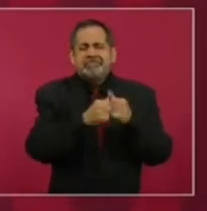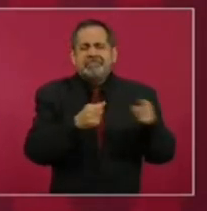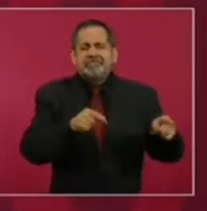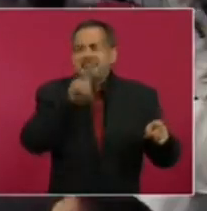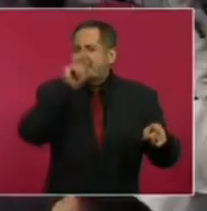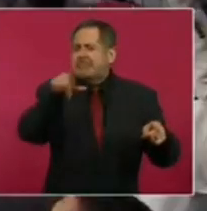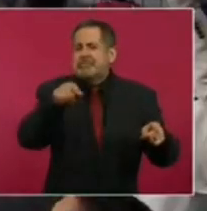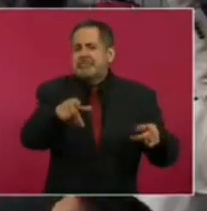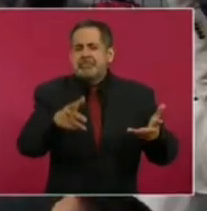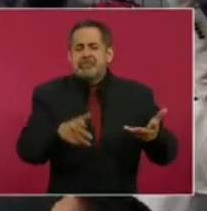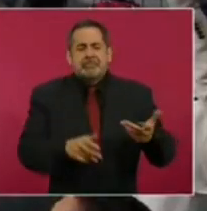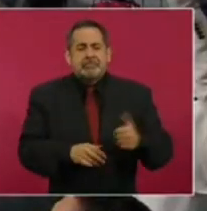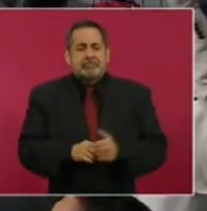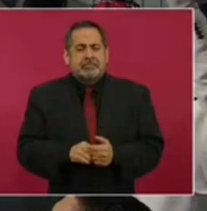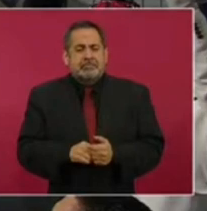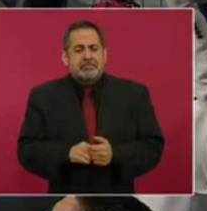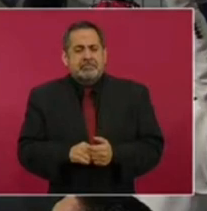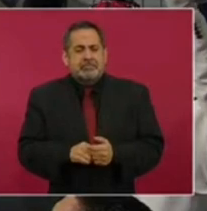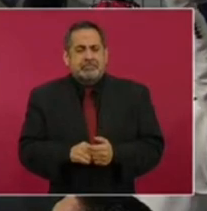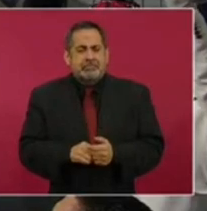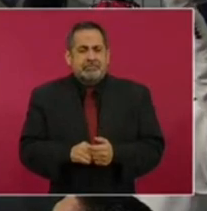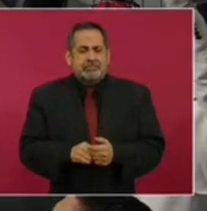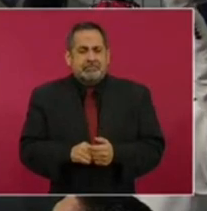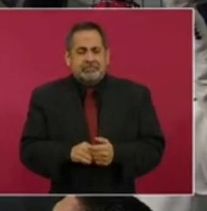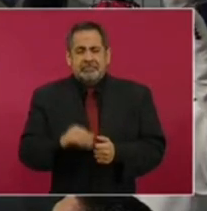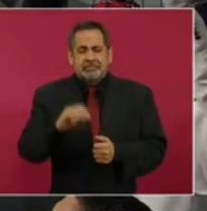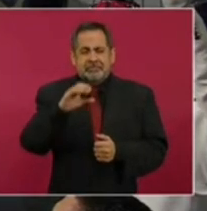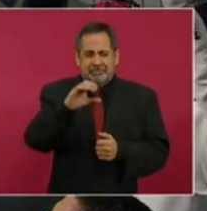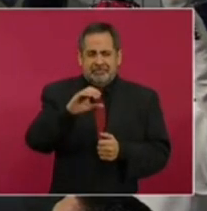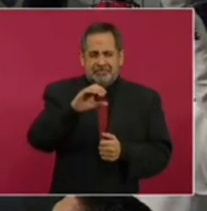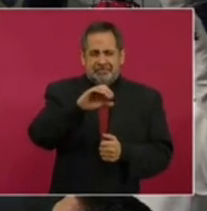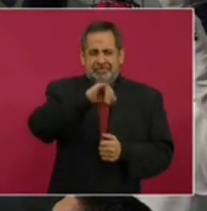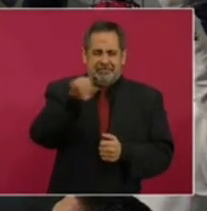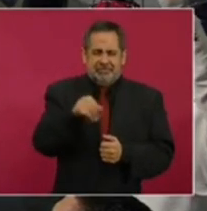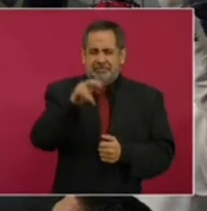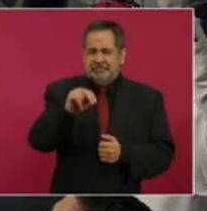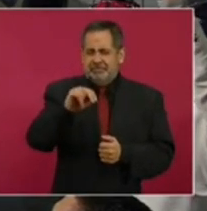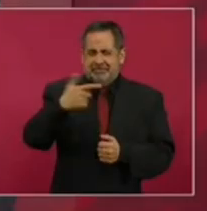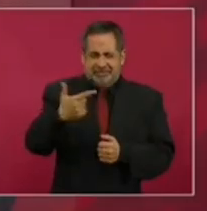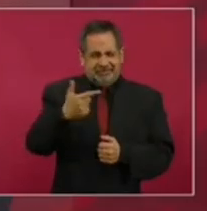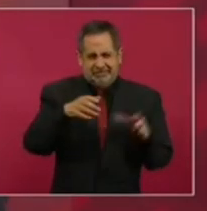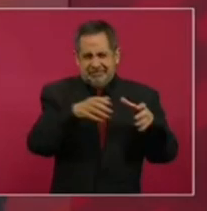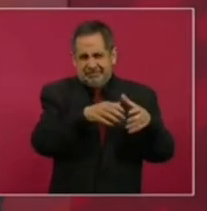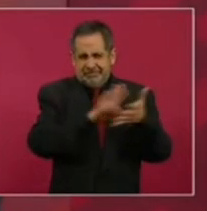Jalisco? Jalisco, Jalisco Nueva Generación. ¿Cartel Jalisco Nueva Generación?